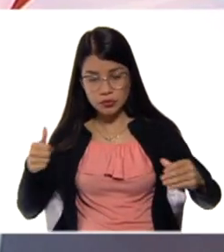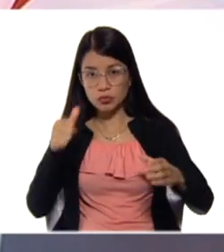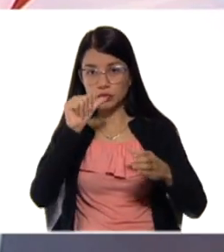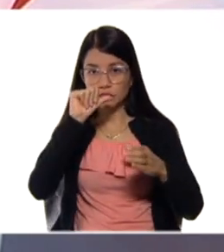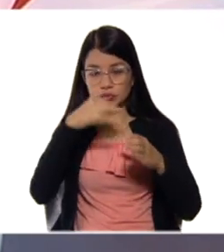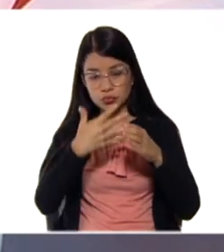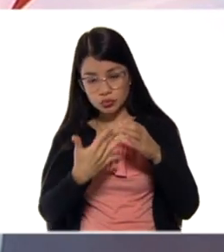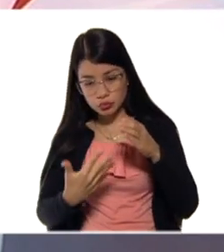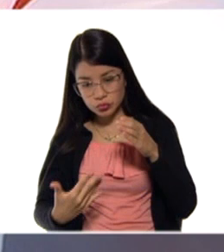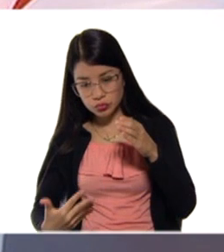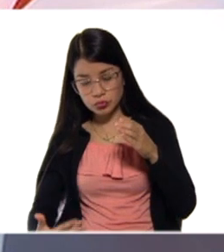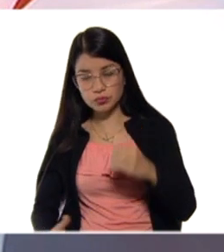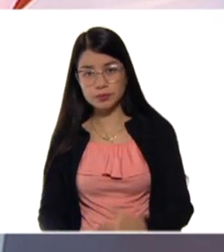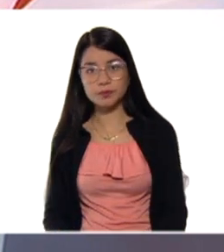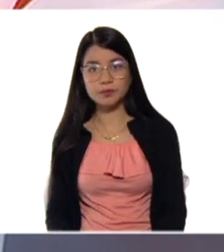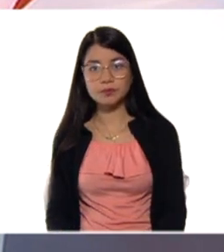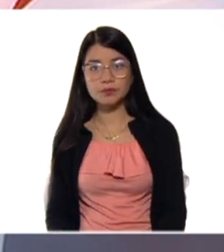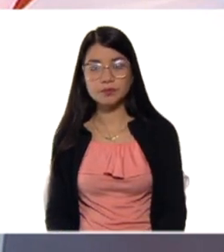líquido.